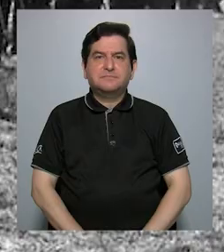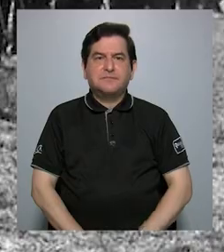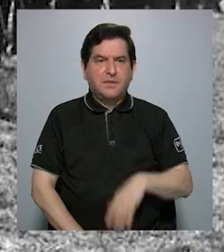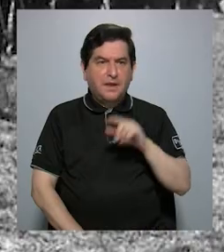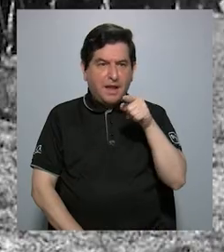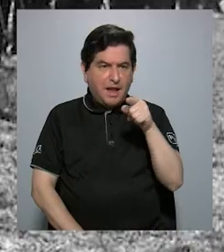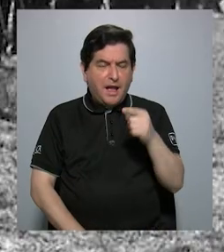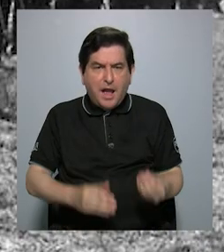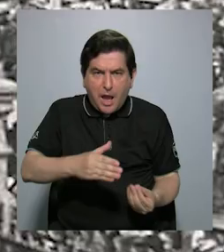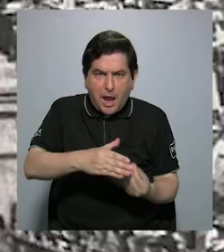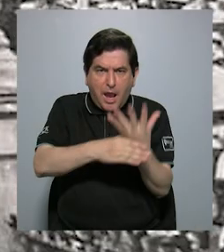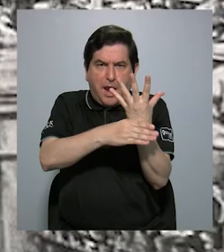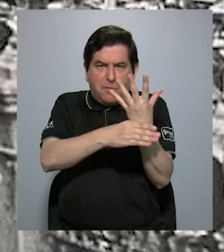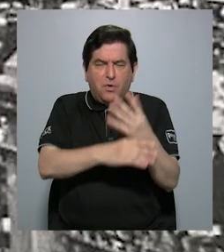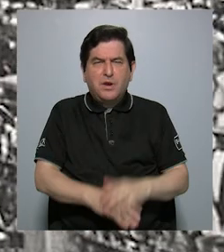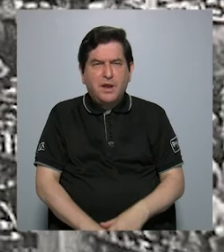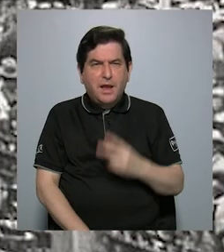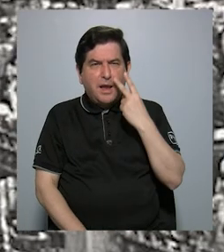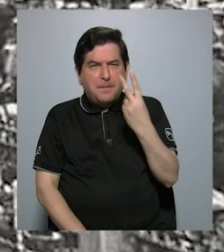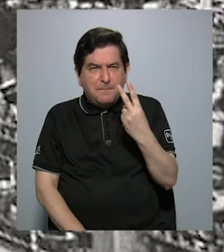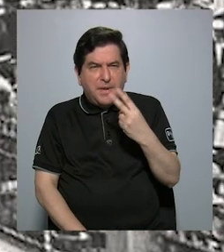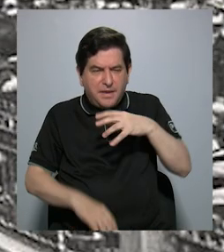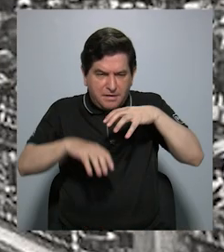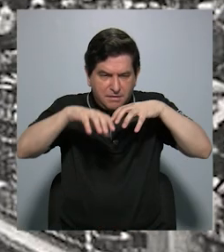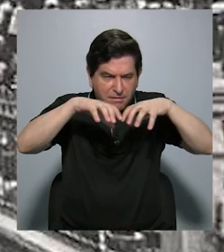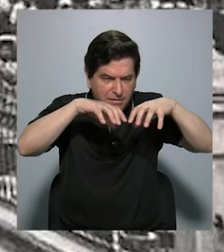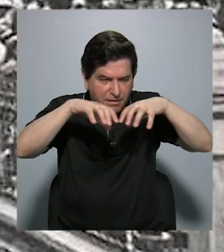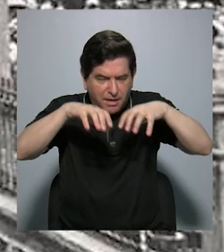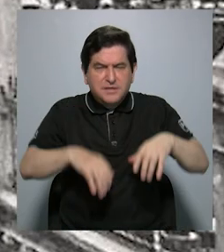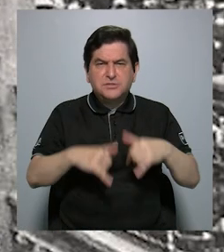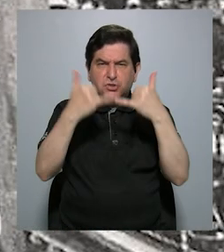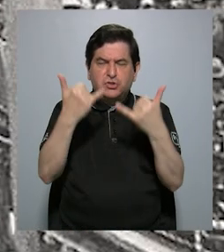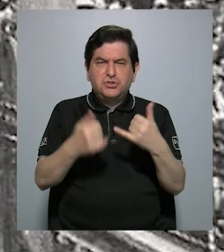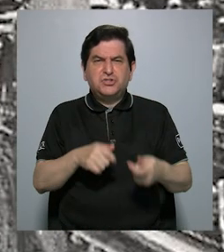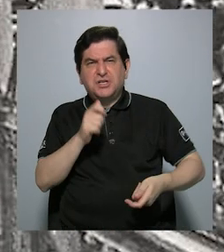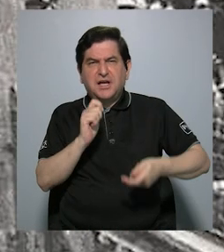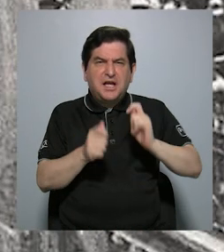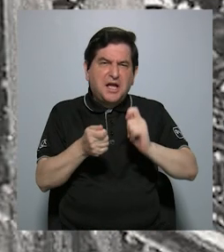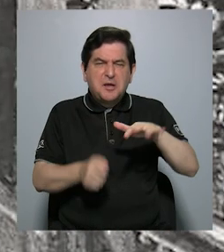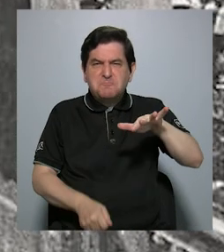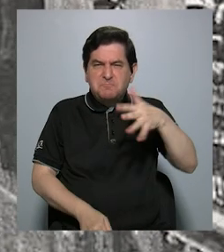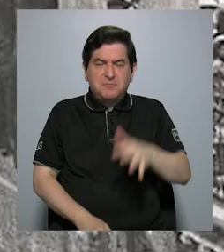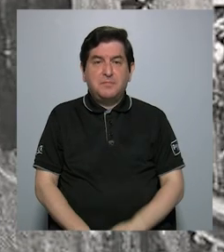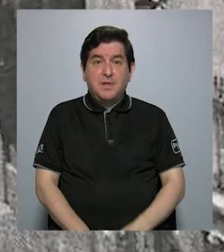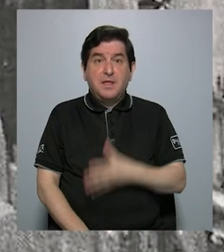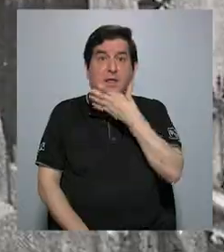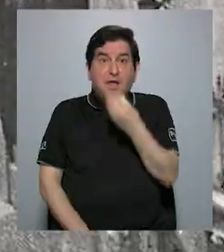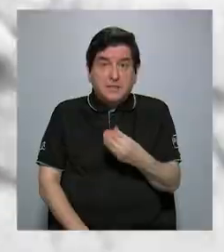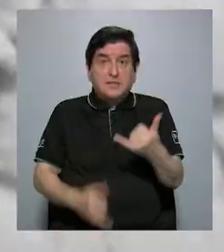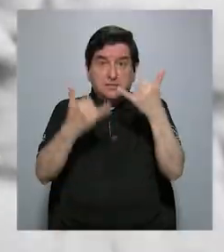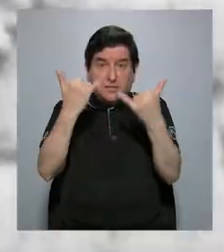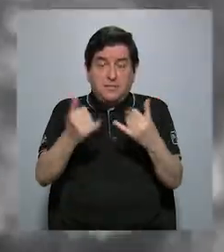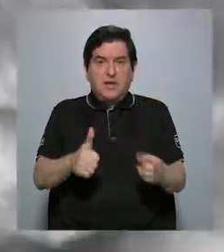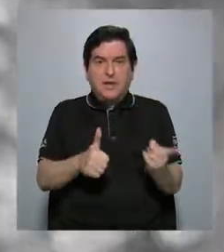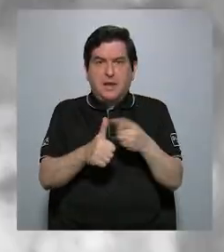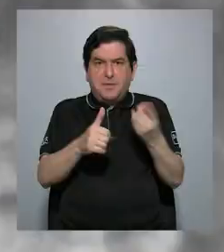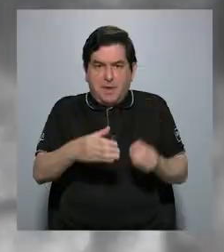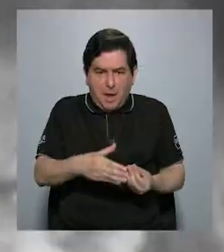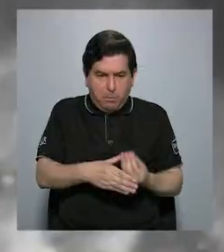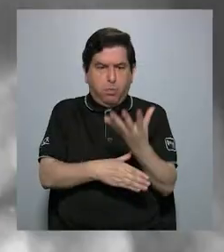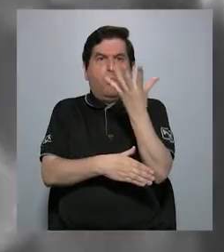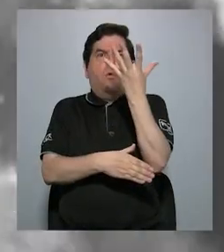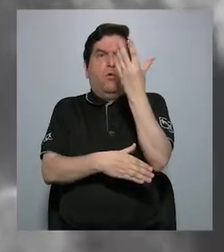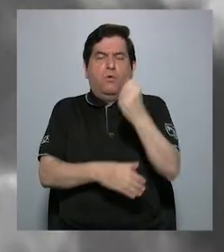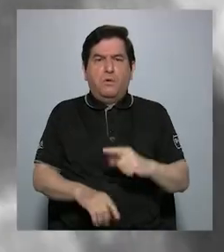volcán, bueno, se empezó a ver que empezó a tener actividad ya en octubre, en septiembre más o menos, y en diciembre fue cuando generó la primera erupción.